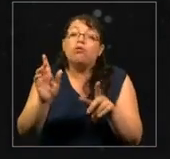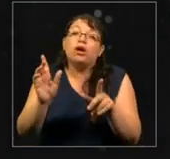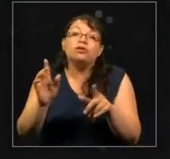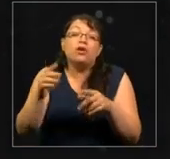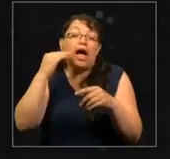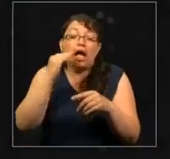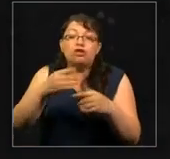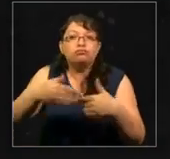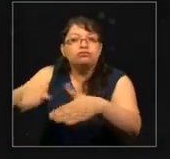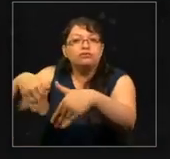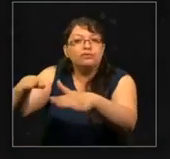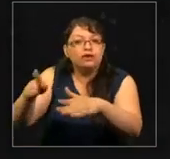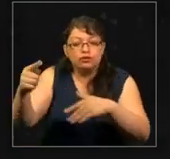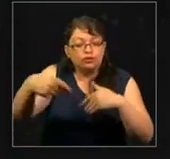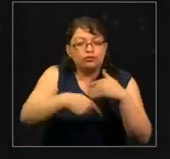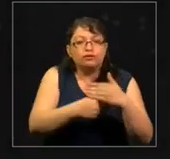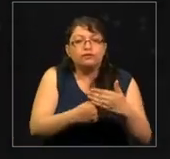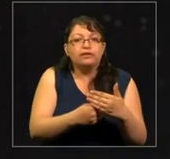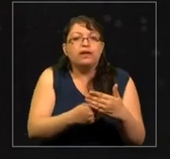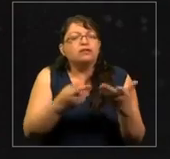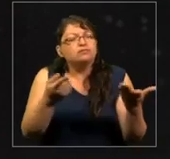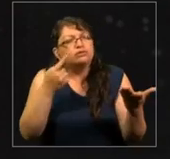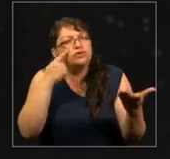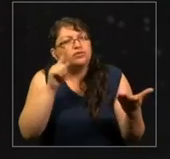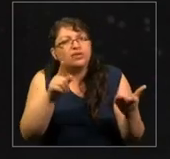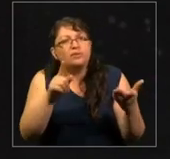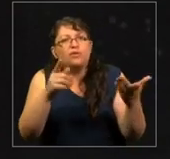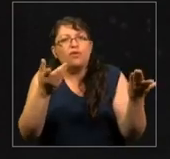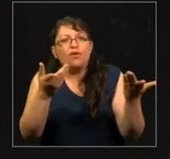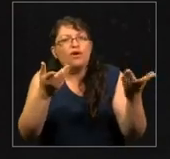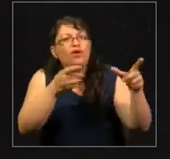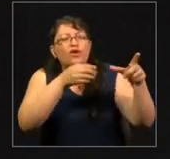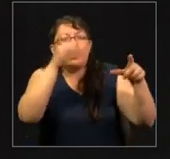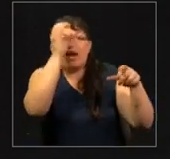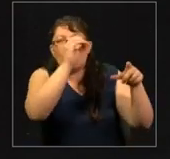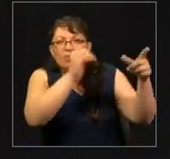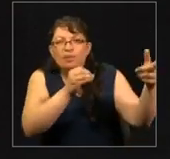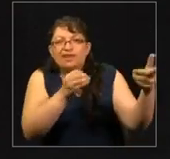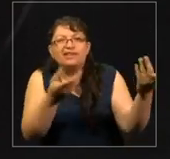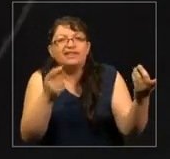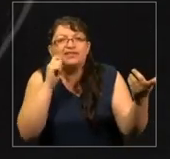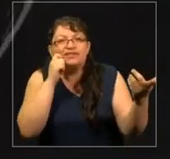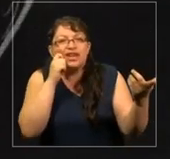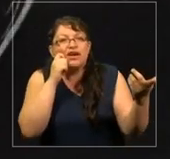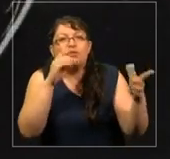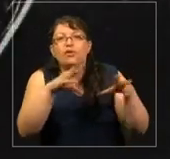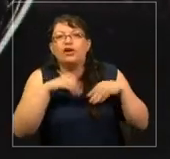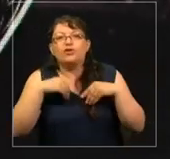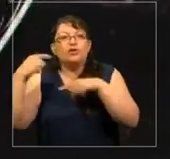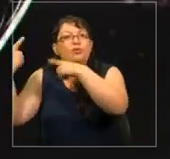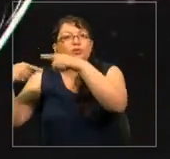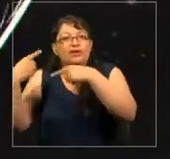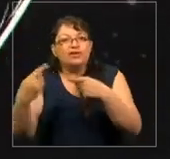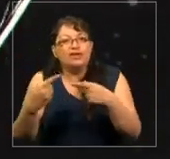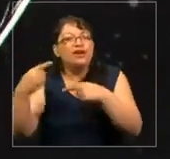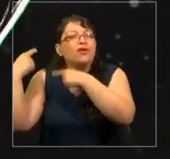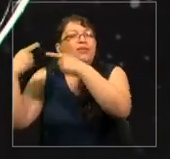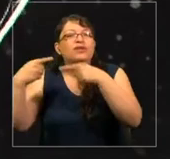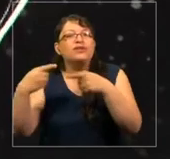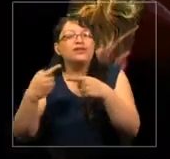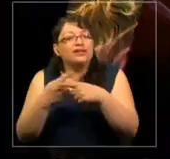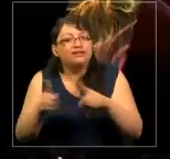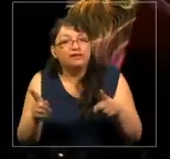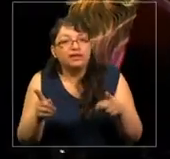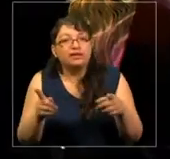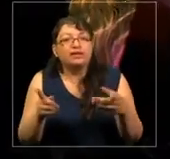Si vemos ese comentario a través de la lente de la historia humana, se convierte en algo más. Una historia distinta, una historia de amor,